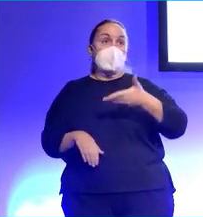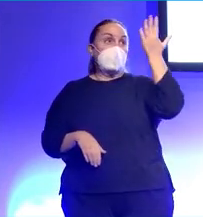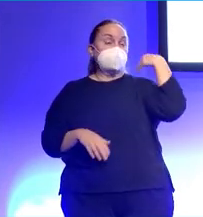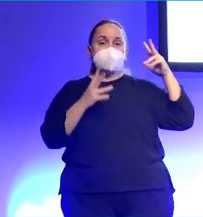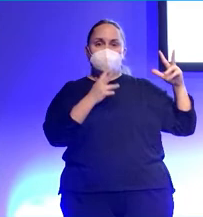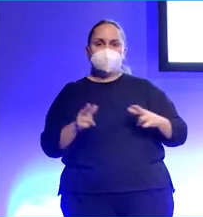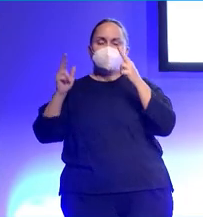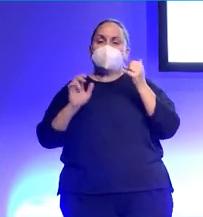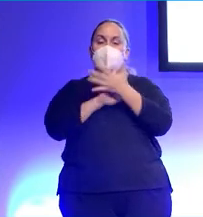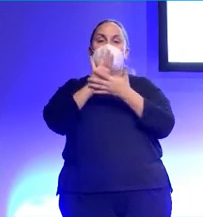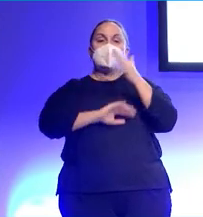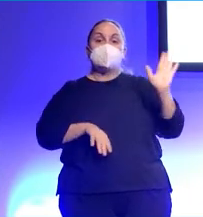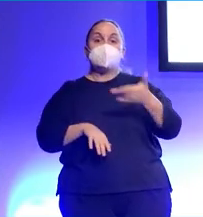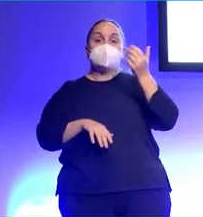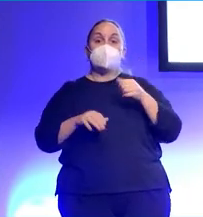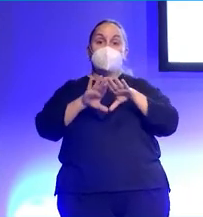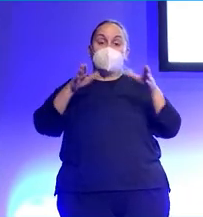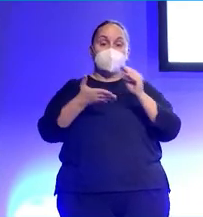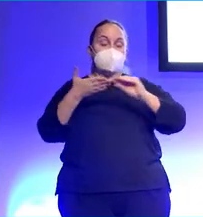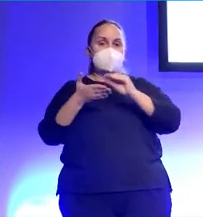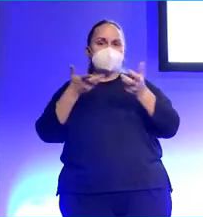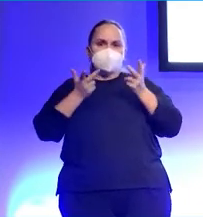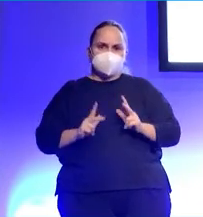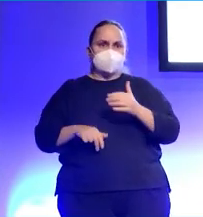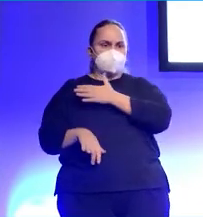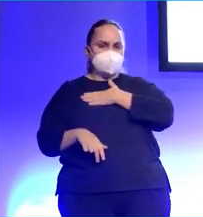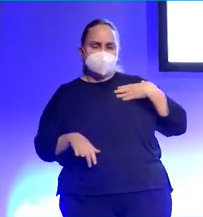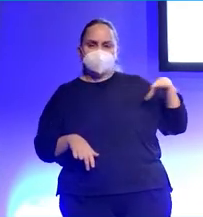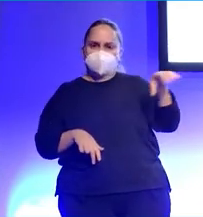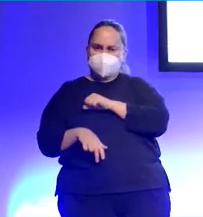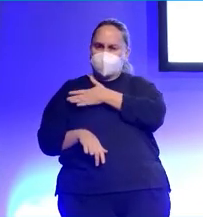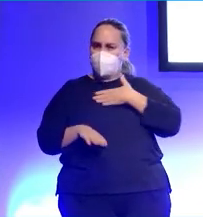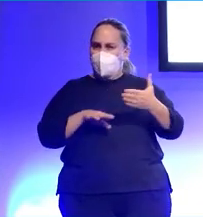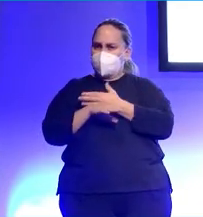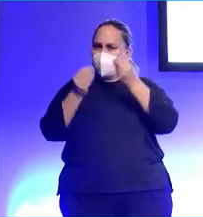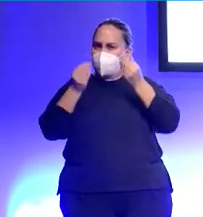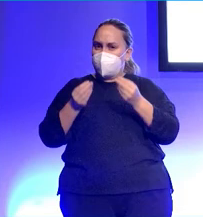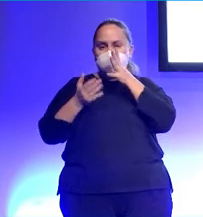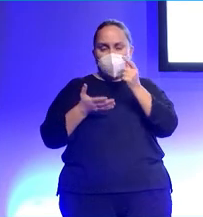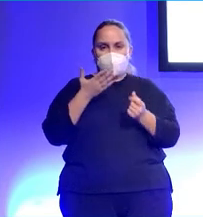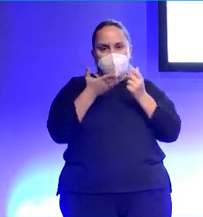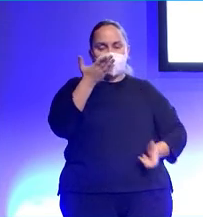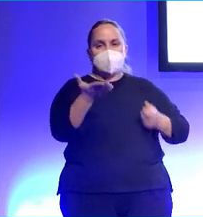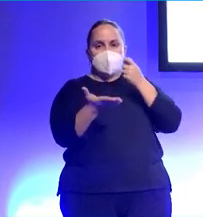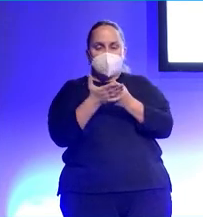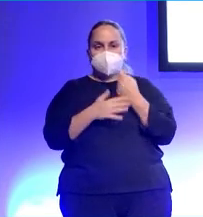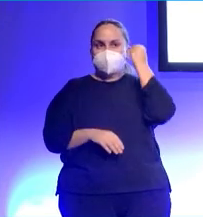sé qué, comenté así de pasada que estoy buscando silla para el despacho, que quiero robármela, que quiero mirarlo bien porque es una inversión tal, que paso muchas horas.